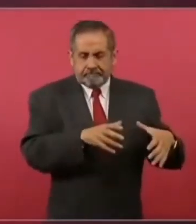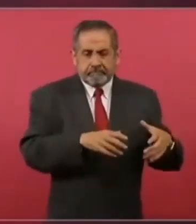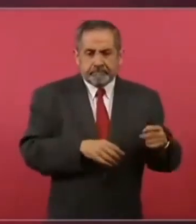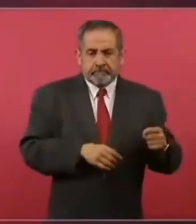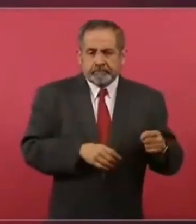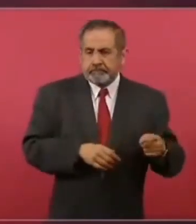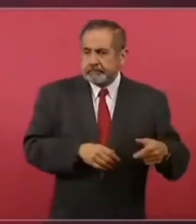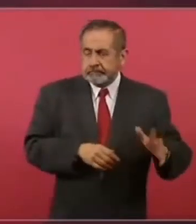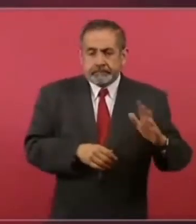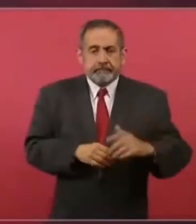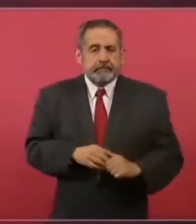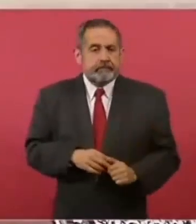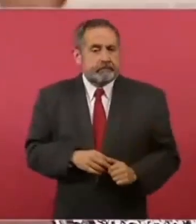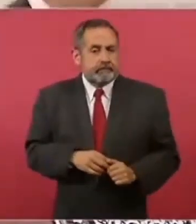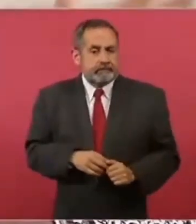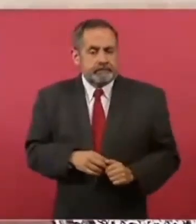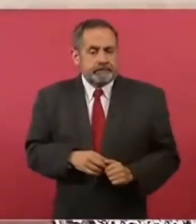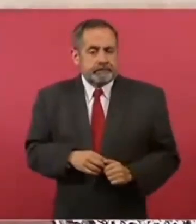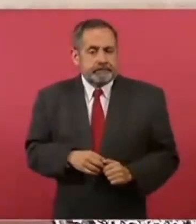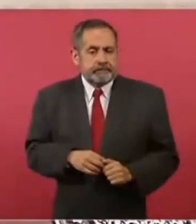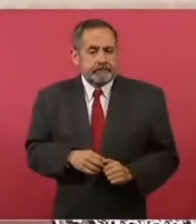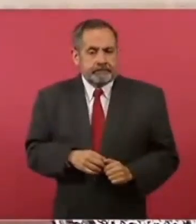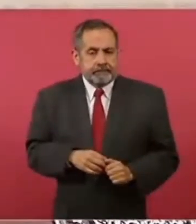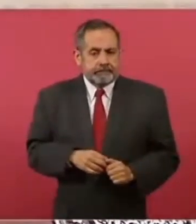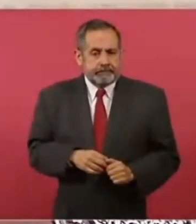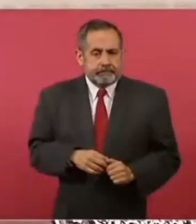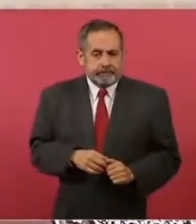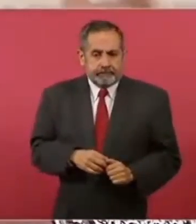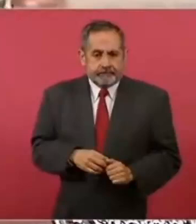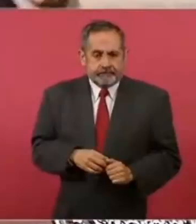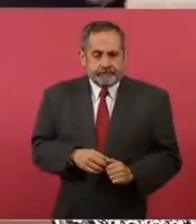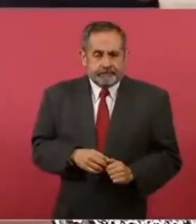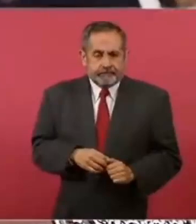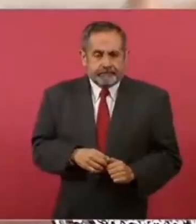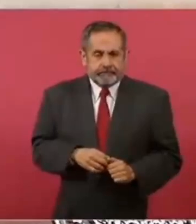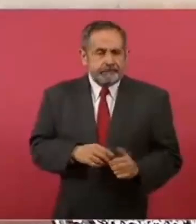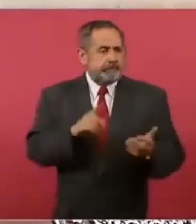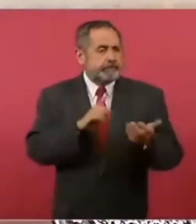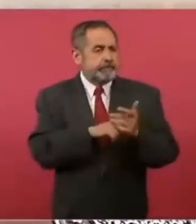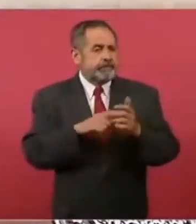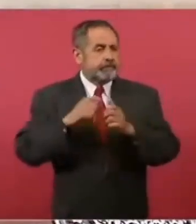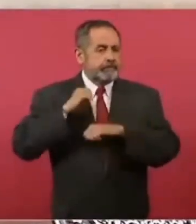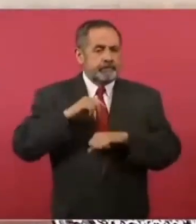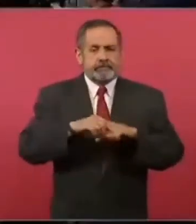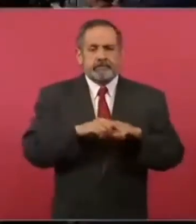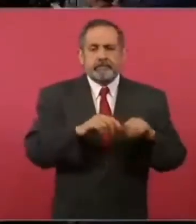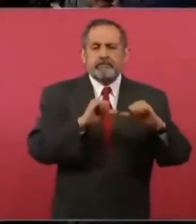pues, son las cámaras,